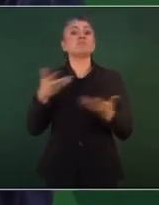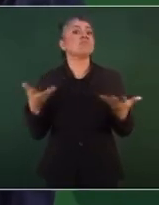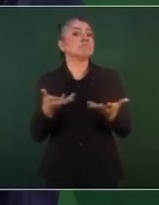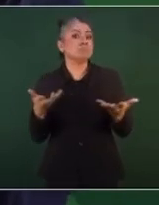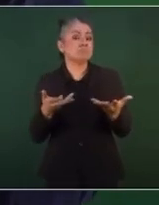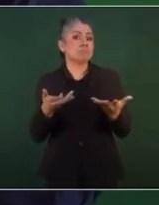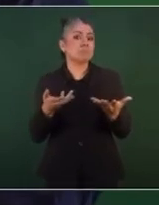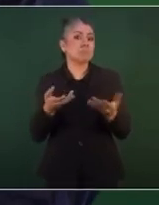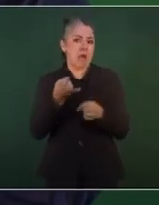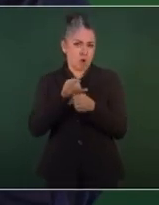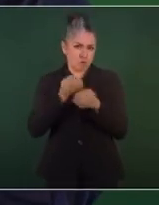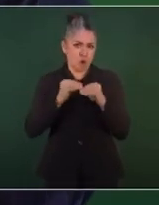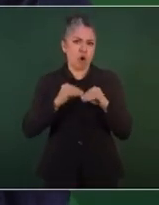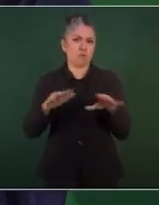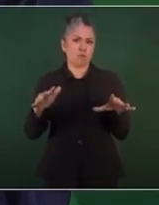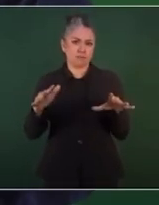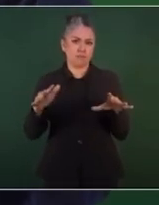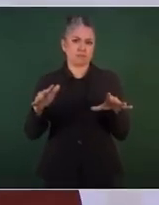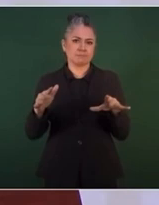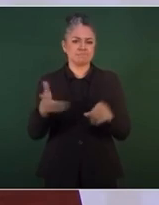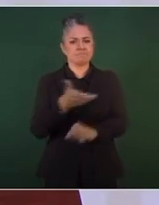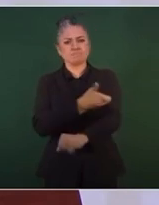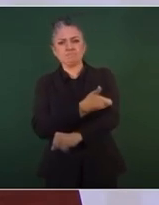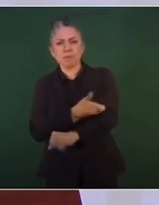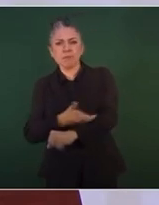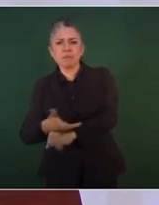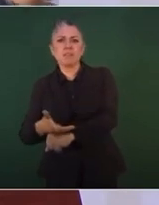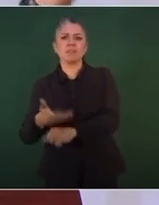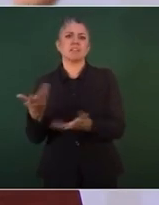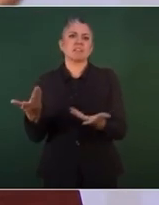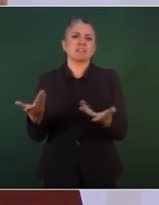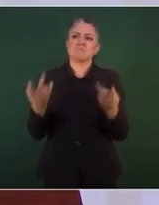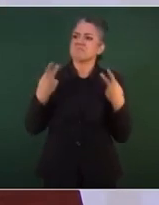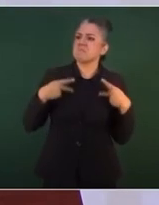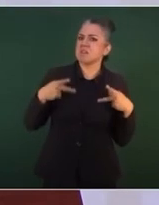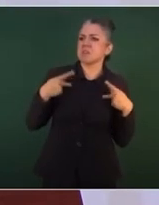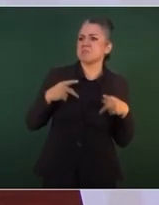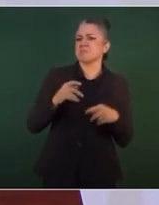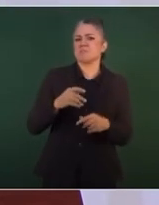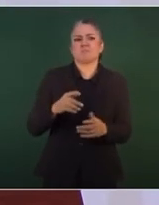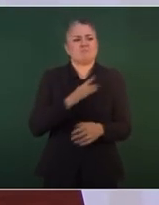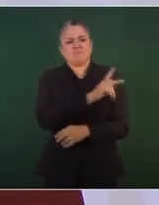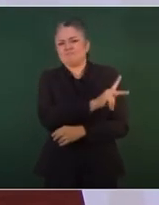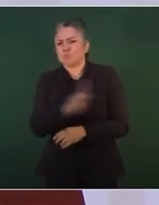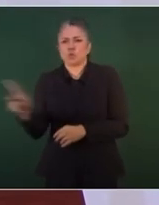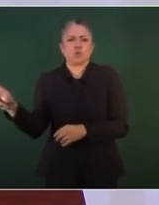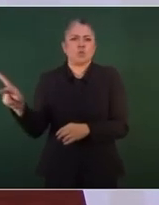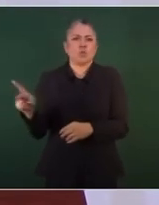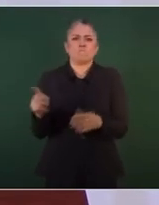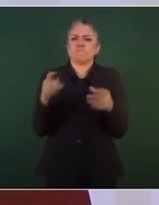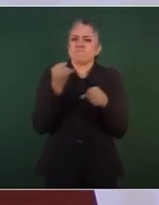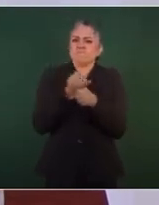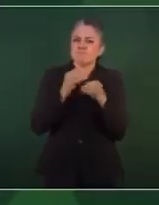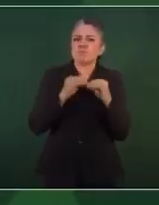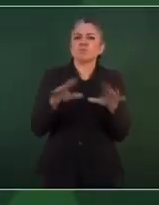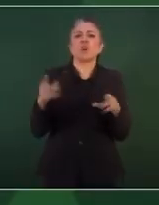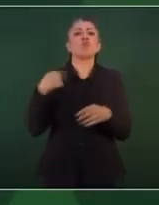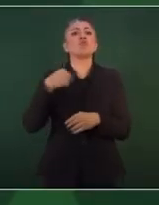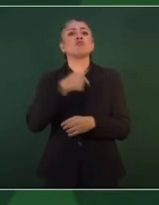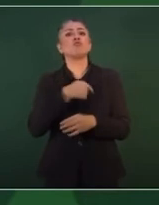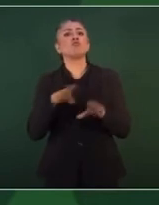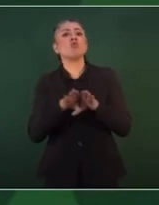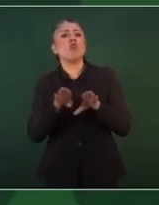para información de las familias y de la gente en general, lo que estamos haciendo es